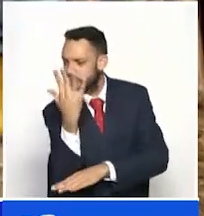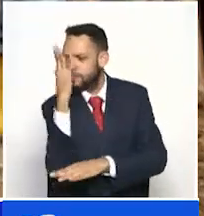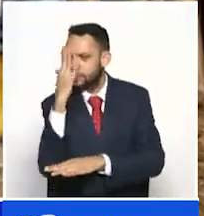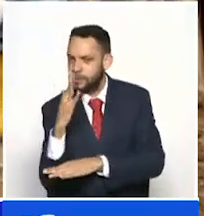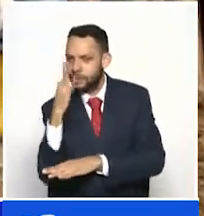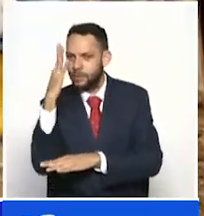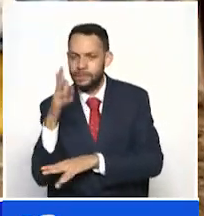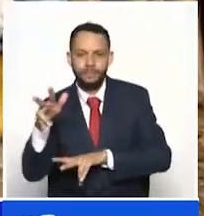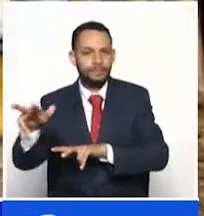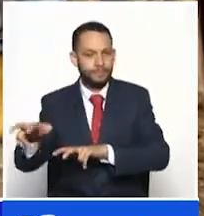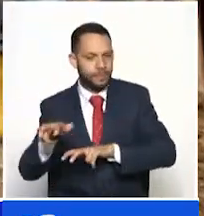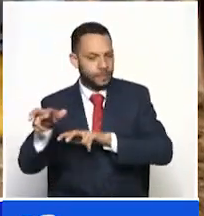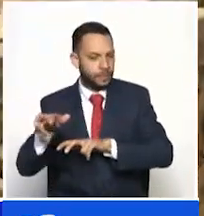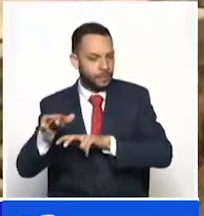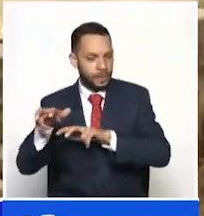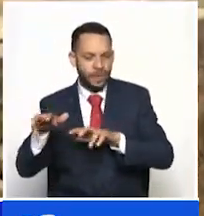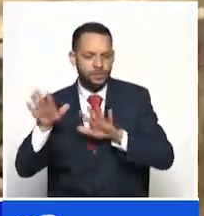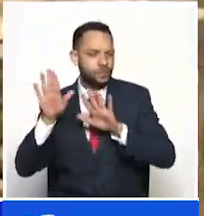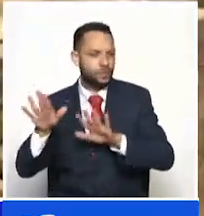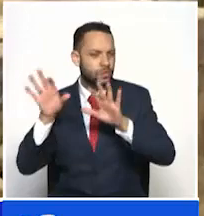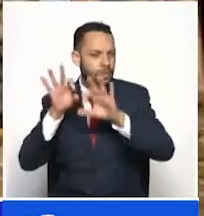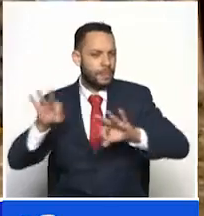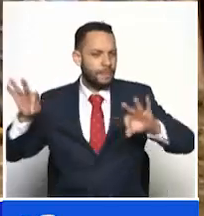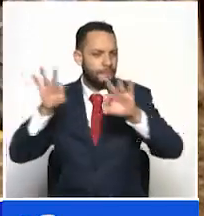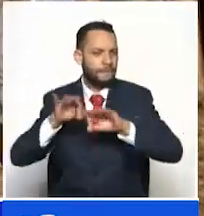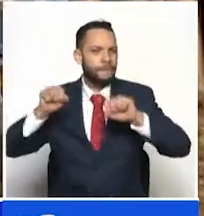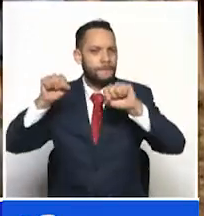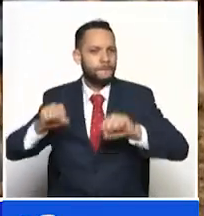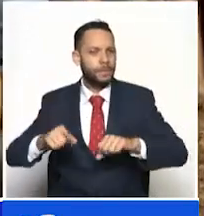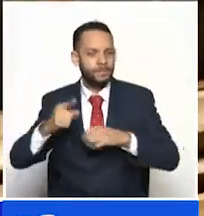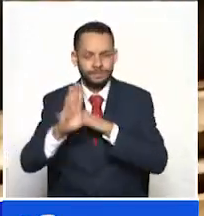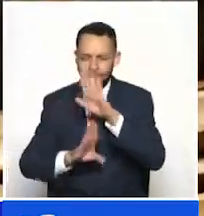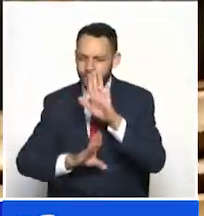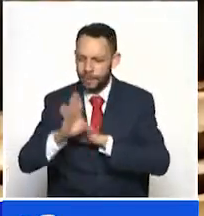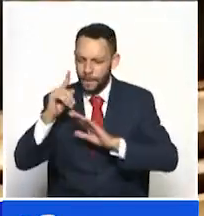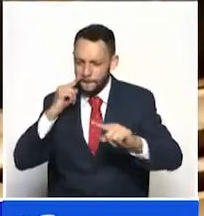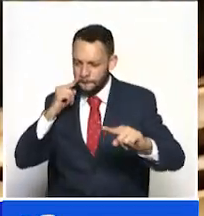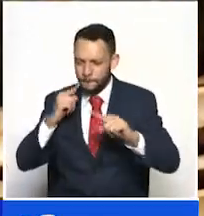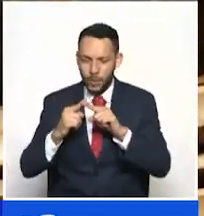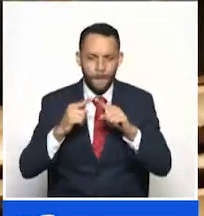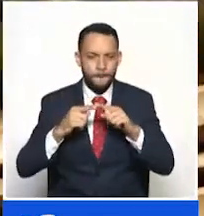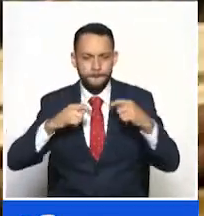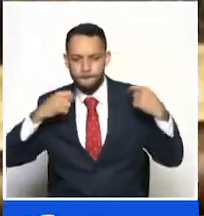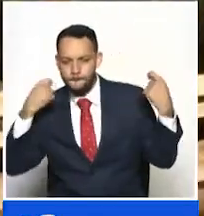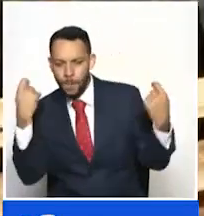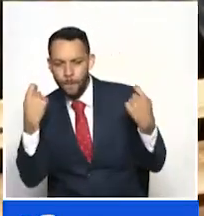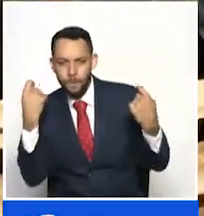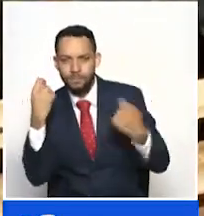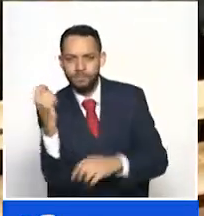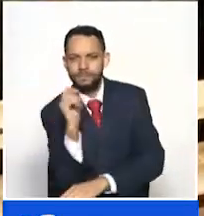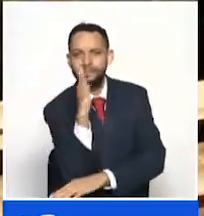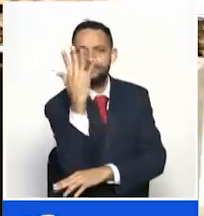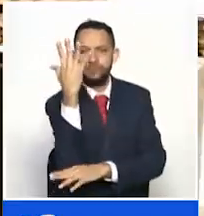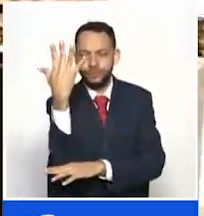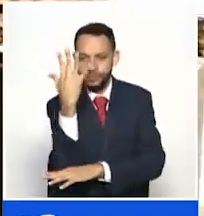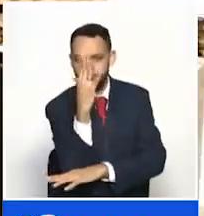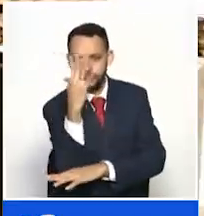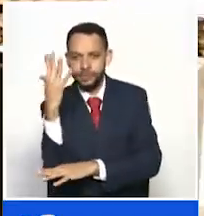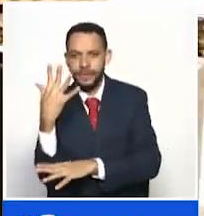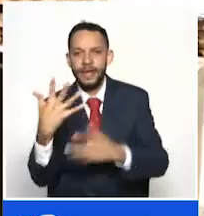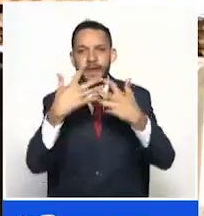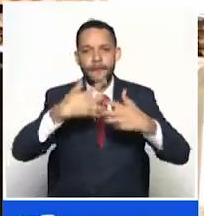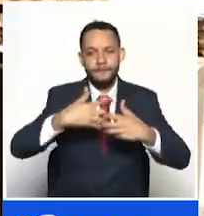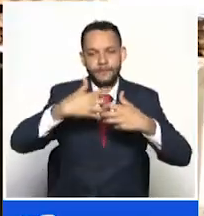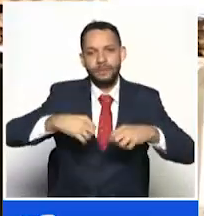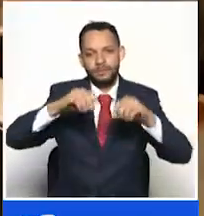su agroindustria es importante porque permite avanzar en el propósito de fomentar y posicionar la guadua y su industria en Colombia.